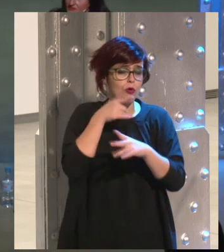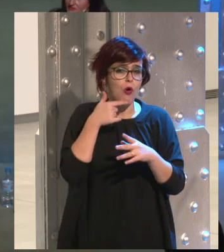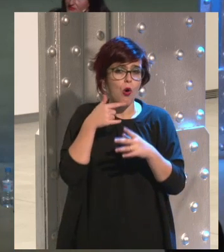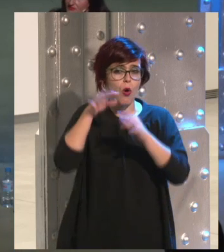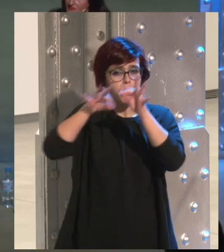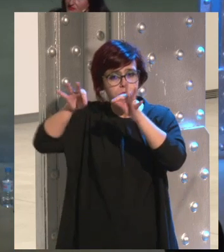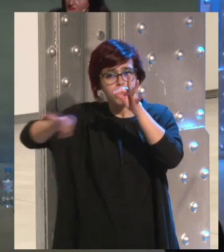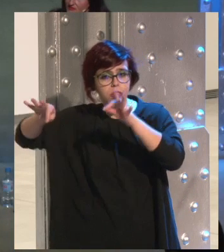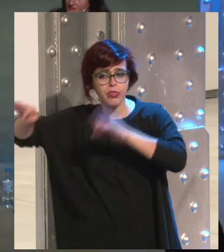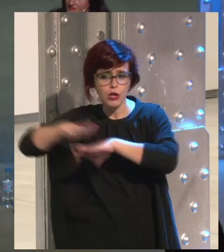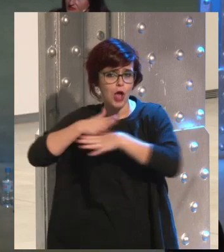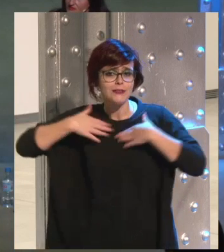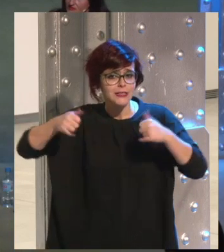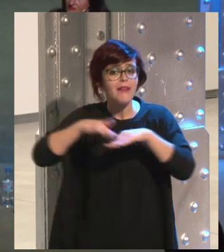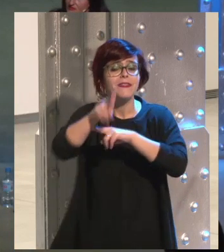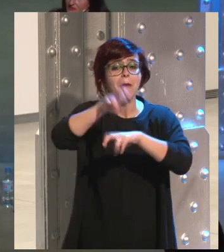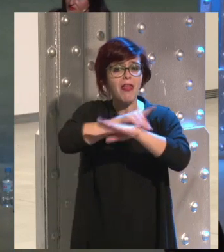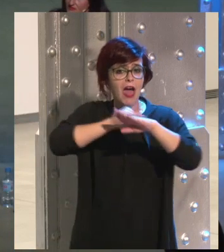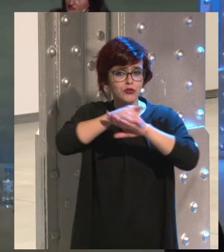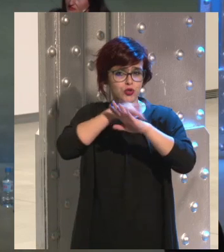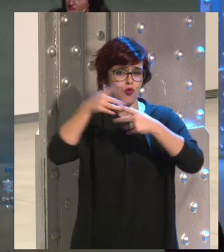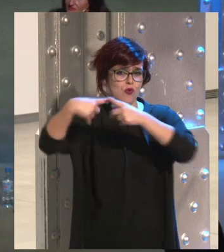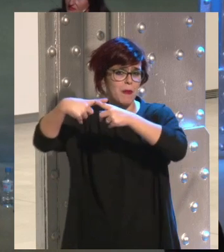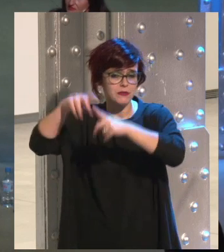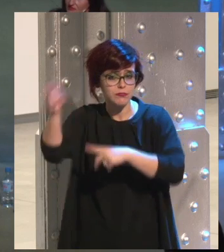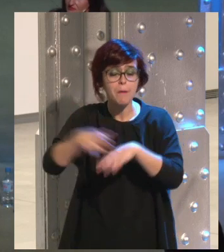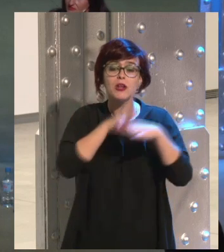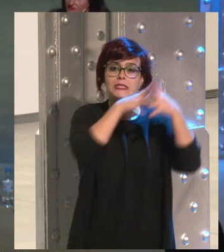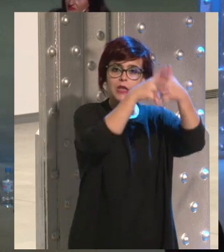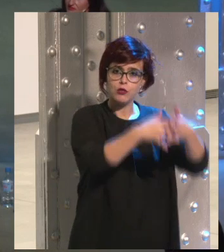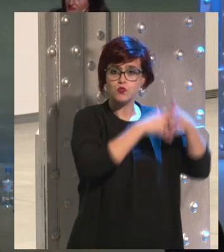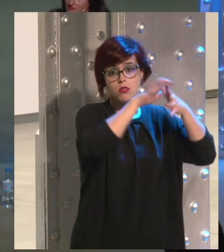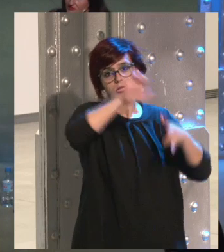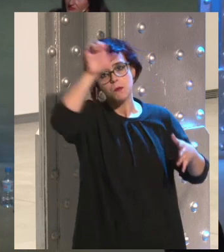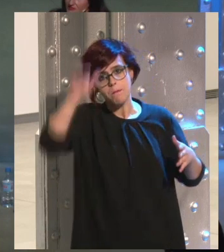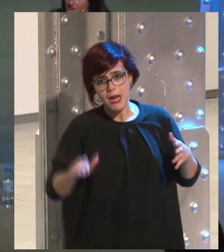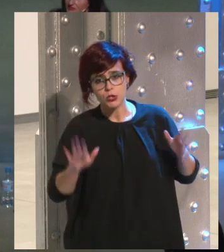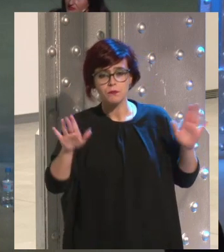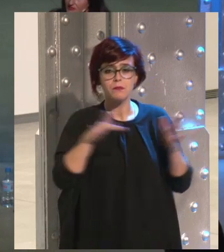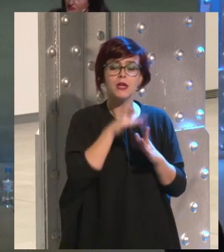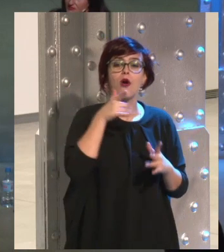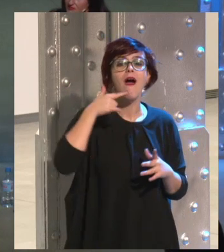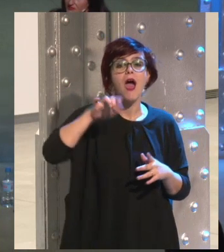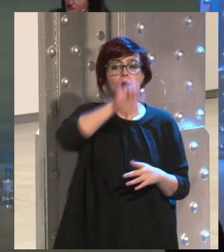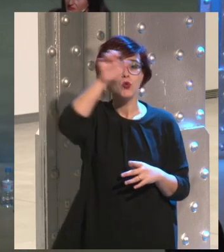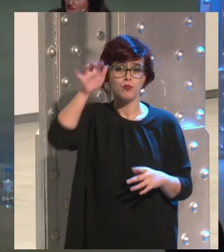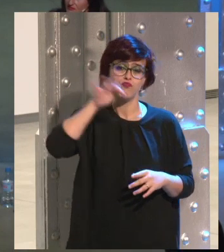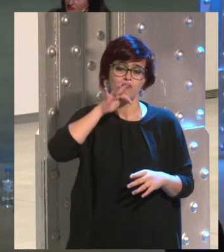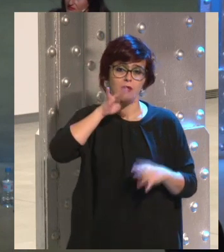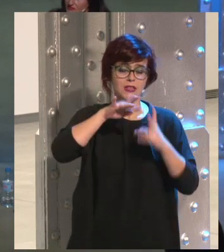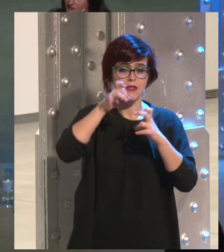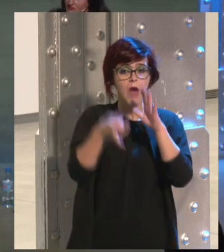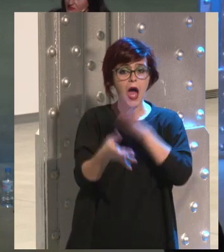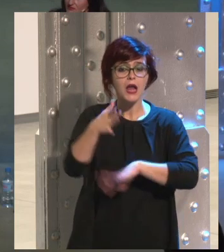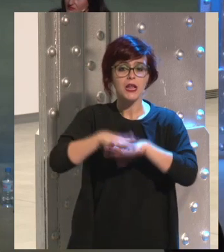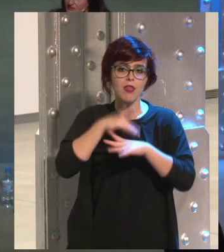etcétera, etcétera. Por lo tanto, yo creo que hay un consenso sobre todo en Estados Unidos, en Europa no, que se sigue basando fundamentalmente en la